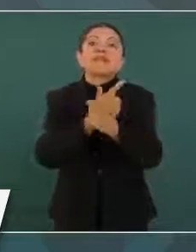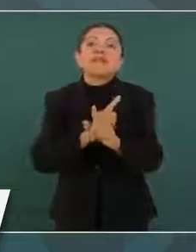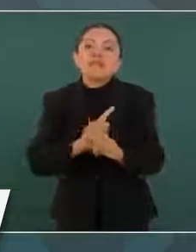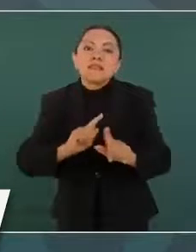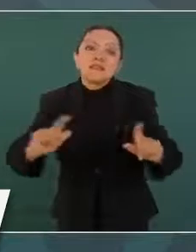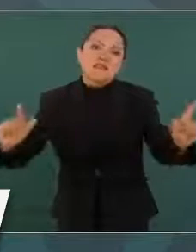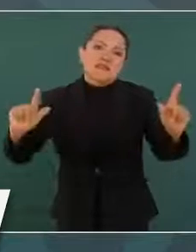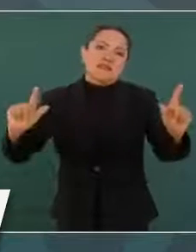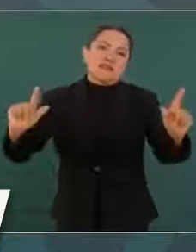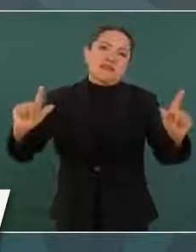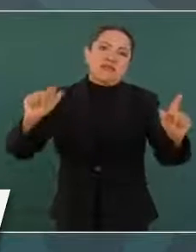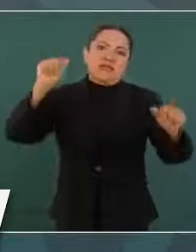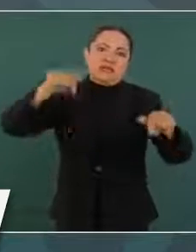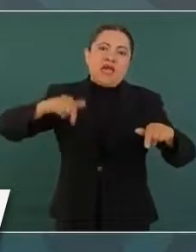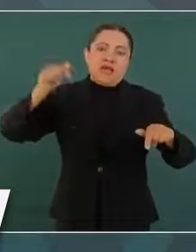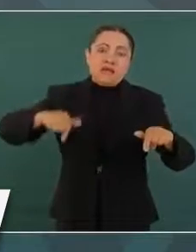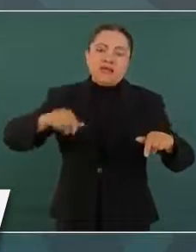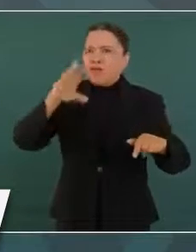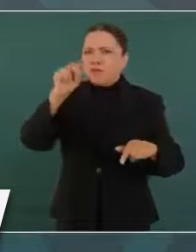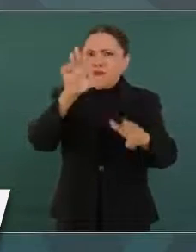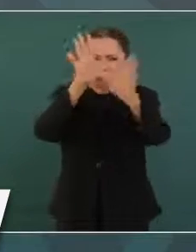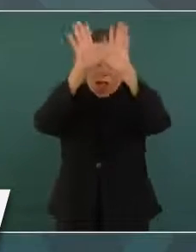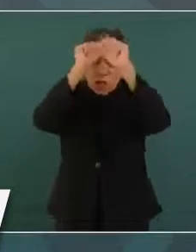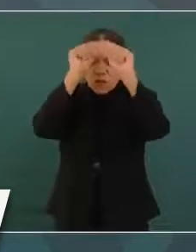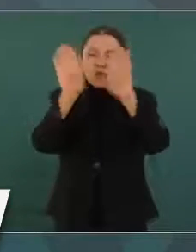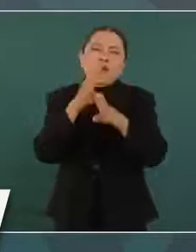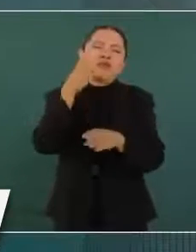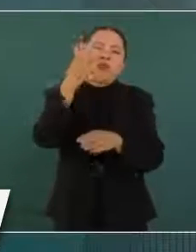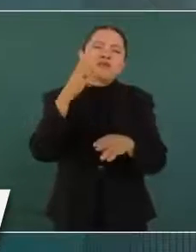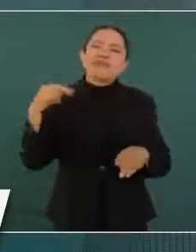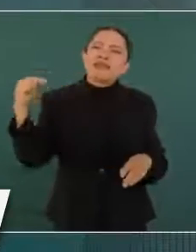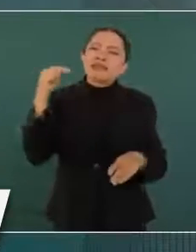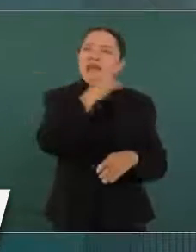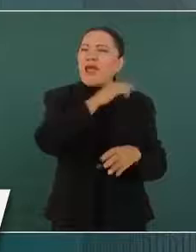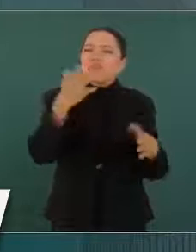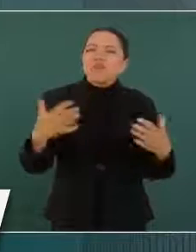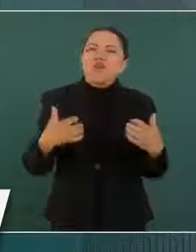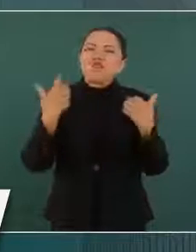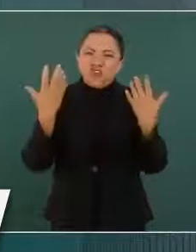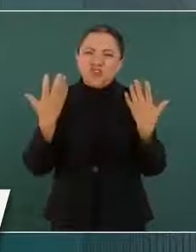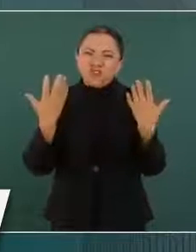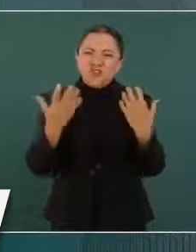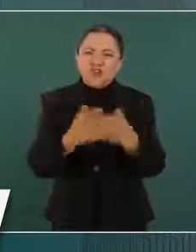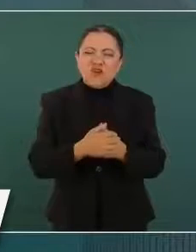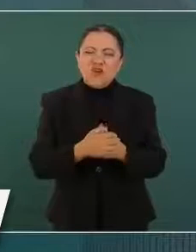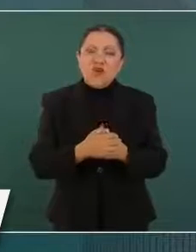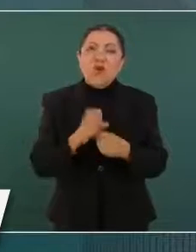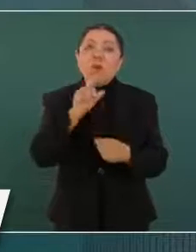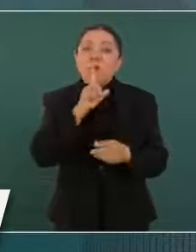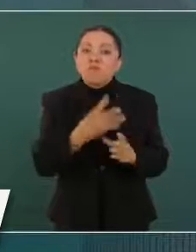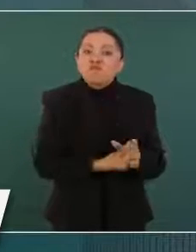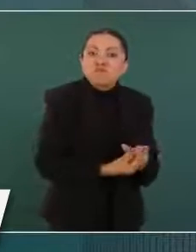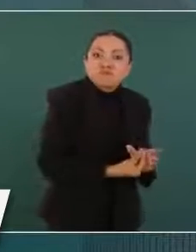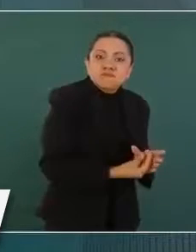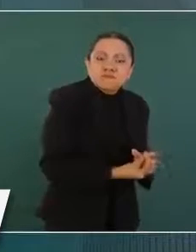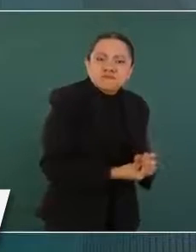acuerdos como este de rápido y furioso, en privado,